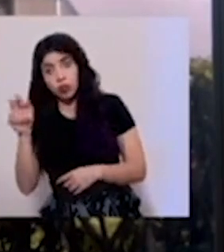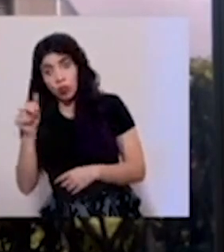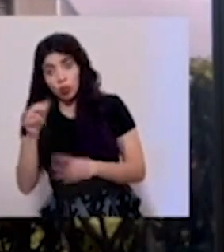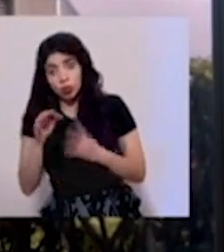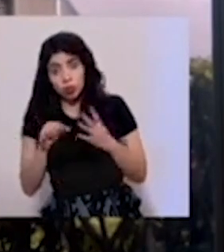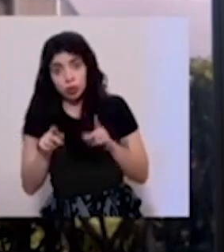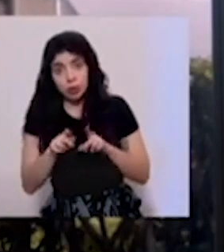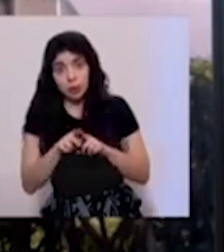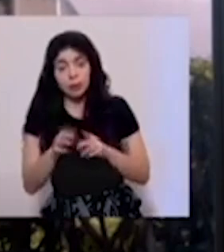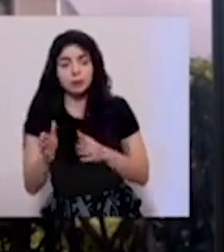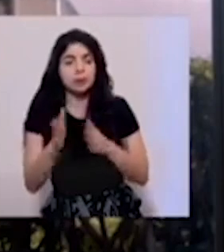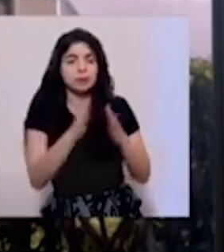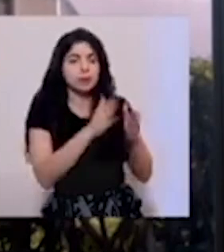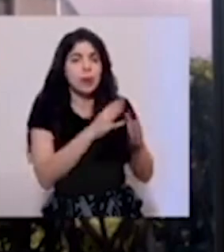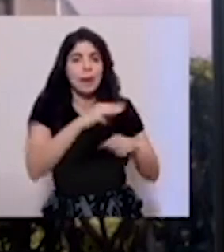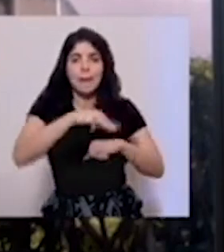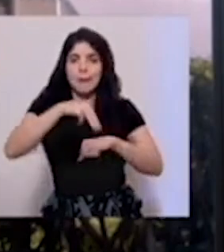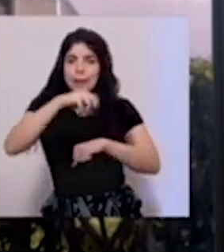Para don Michael,